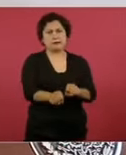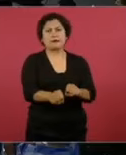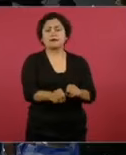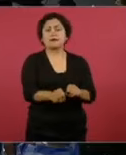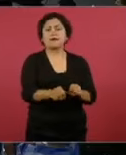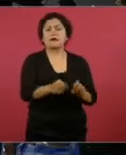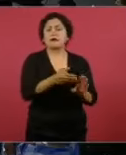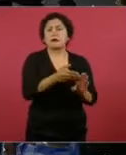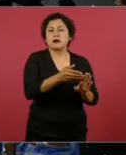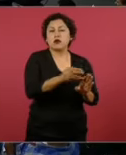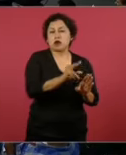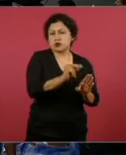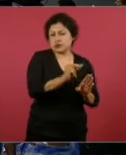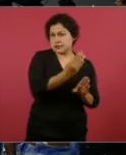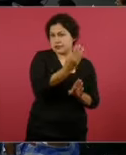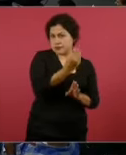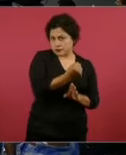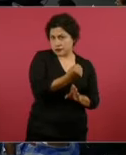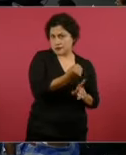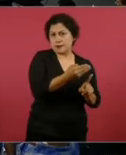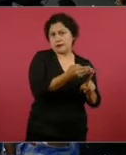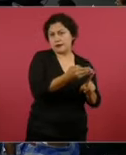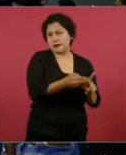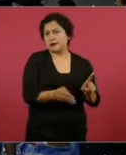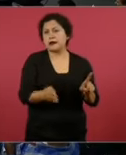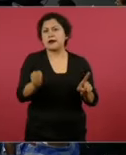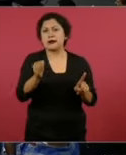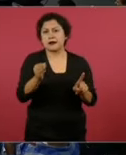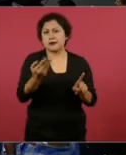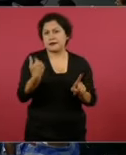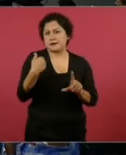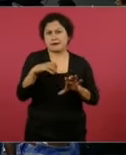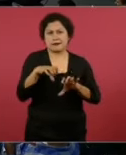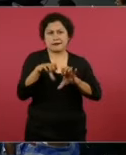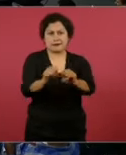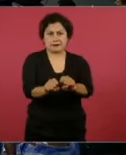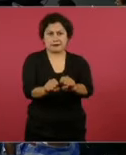De 89 a cuando lo aprendieron.